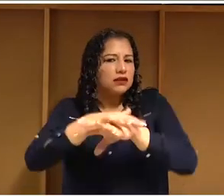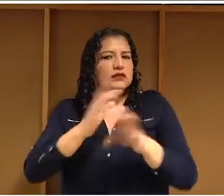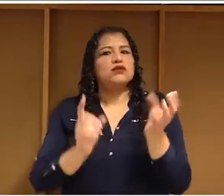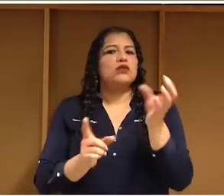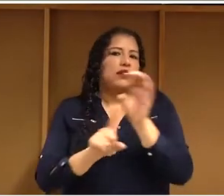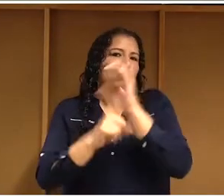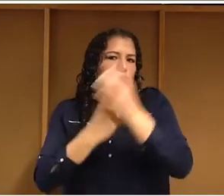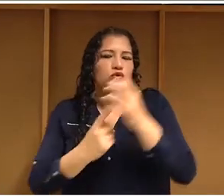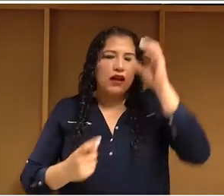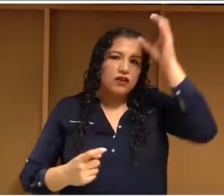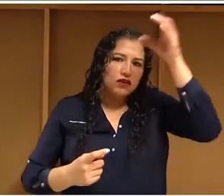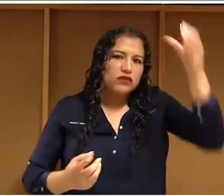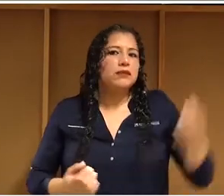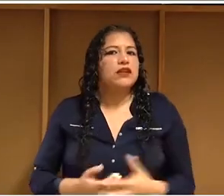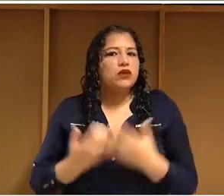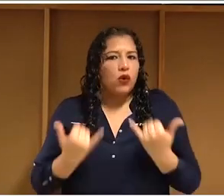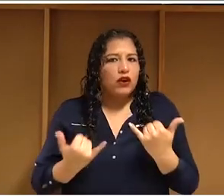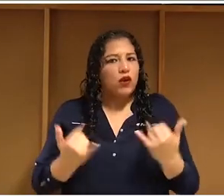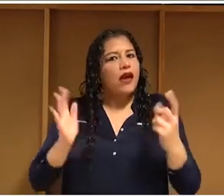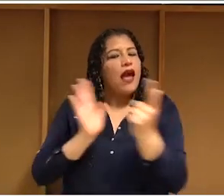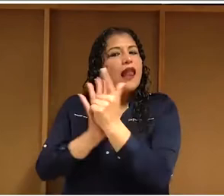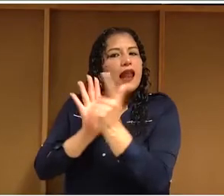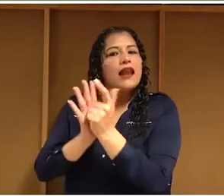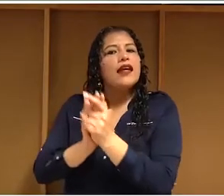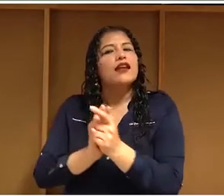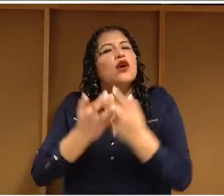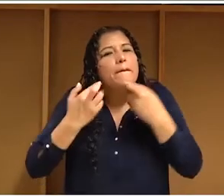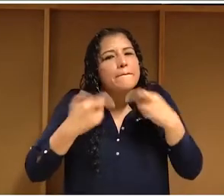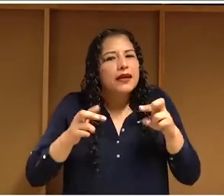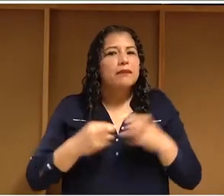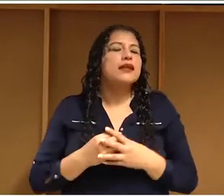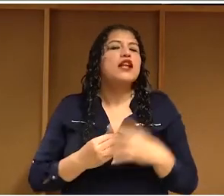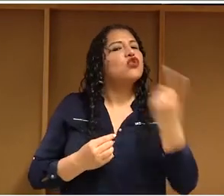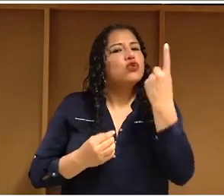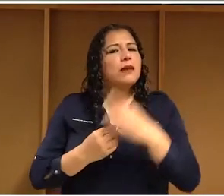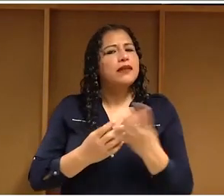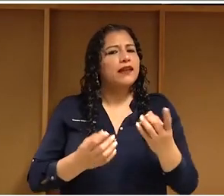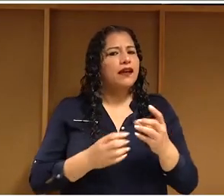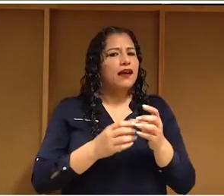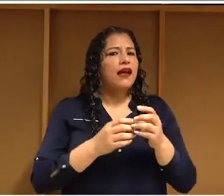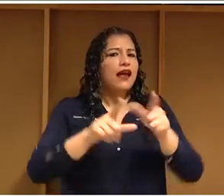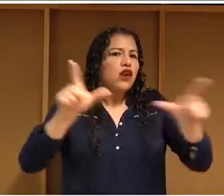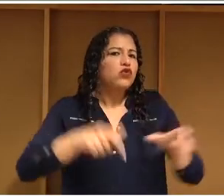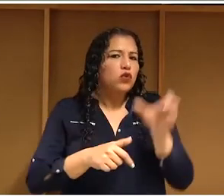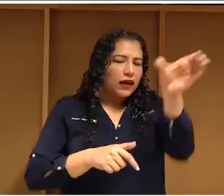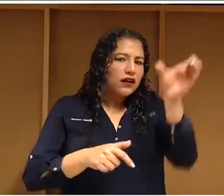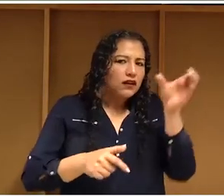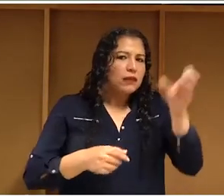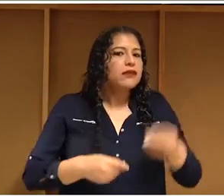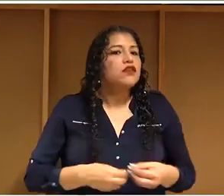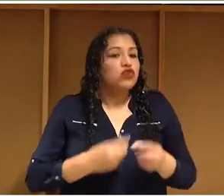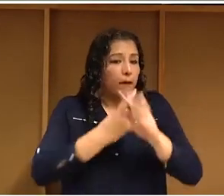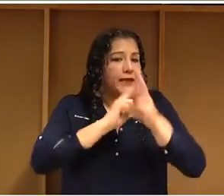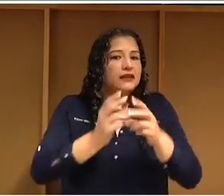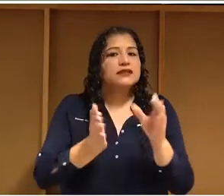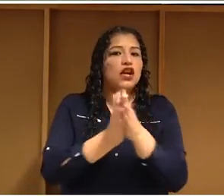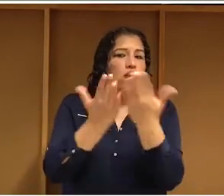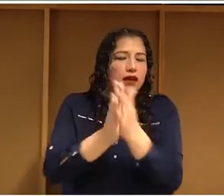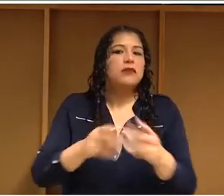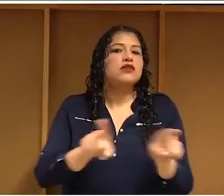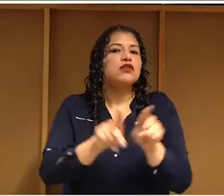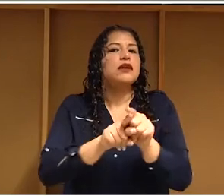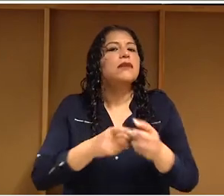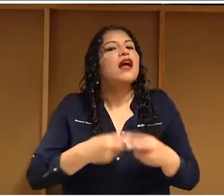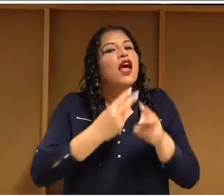repositorios. Y hoy en día nuestra ley no solamente permite que las bibliotecas presten libros, sino también permite que presten películas, que presten obras audiovisuales,